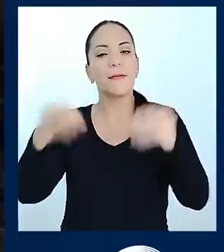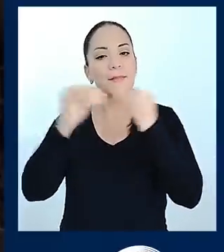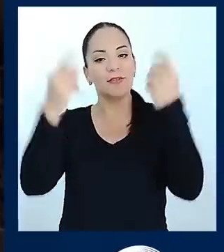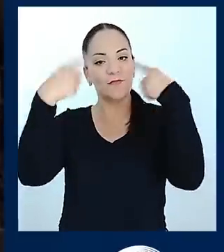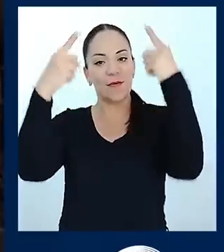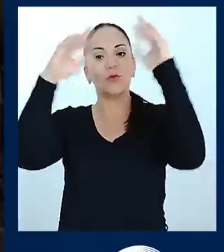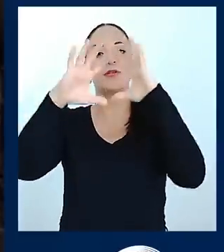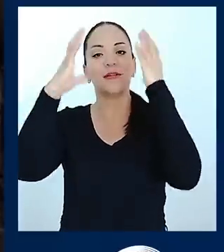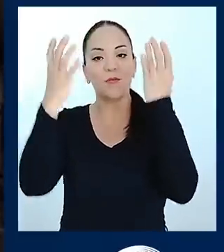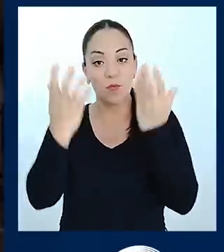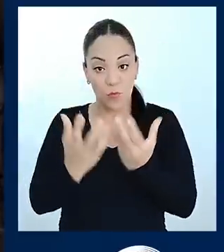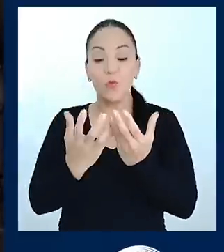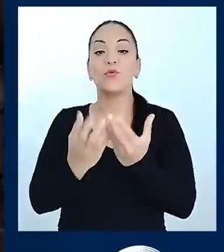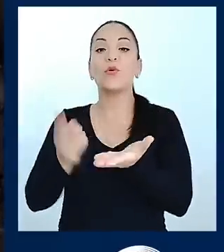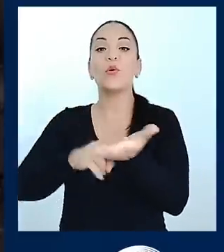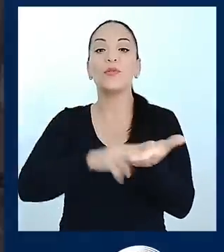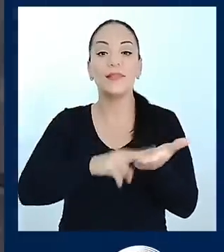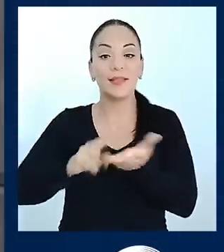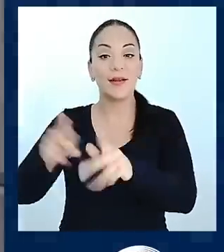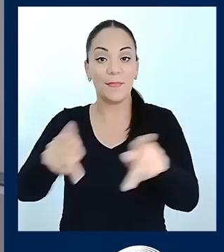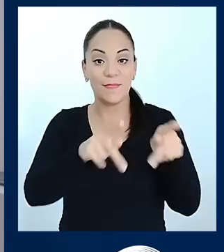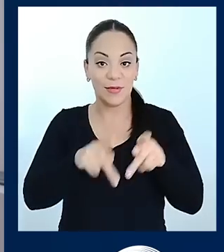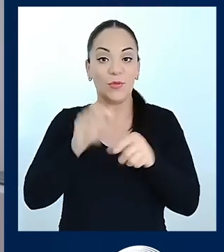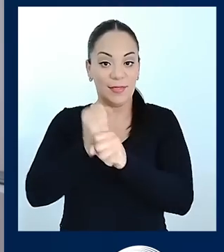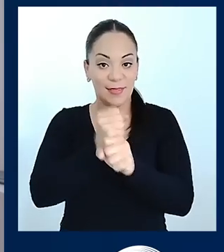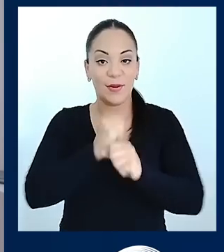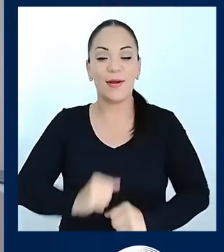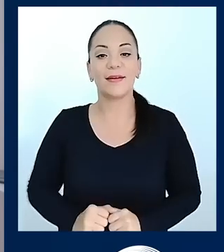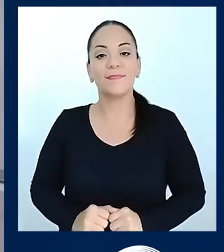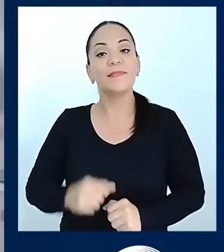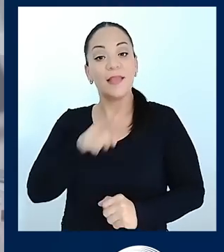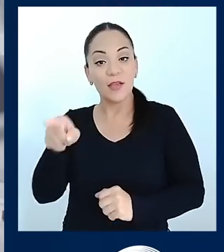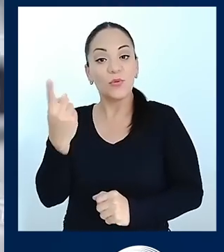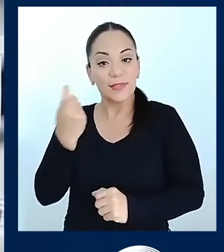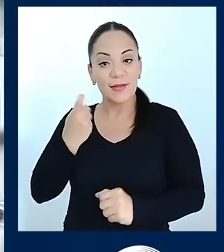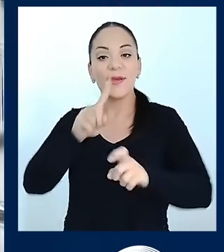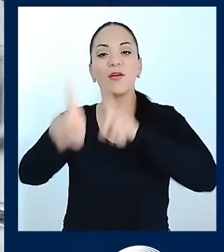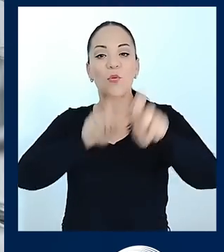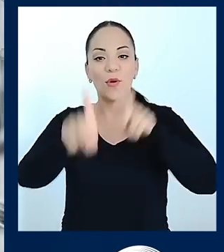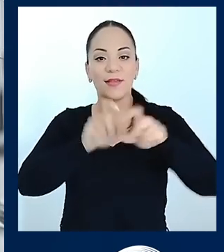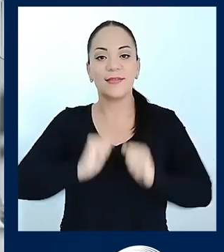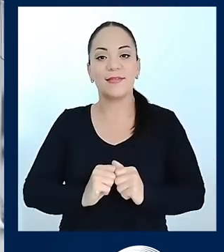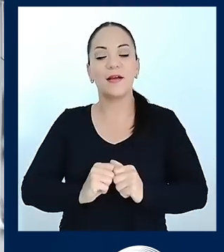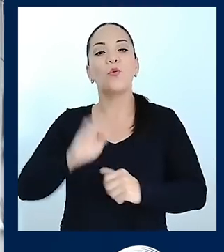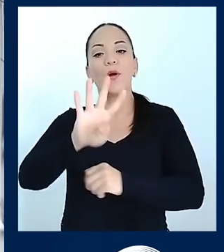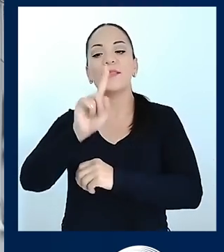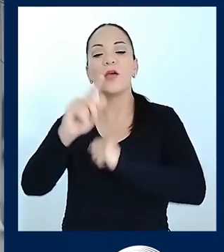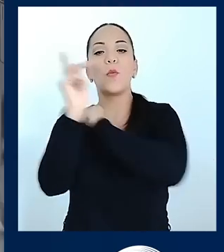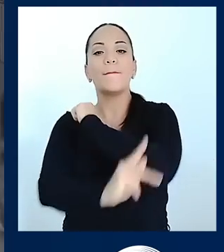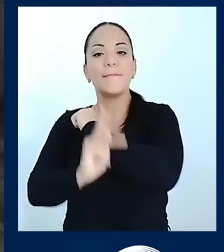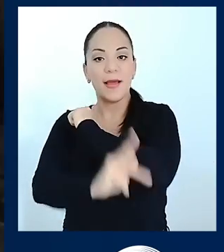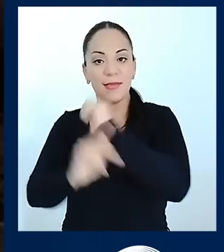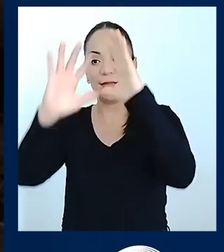reclutamiento de talento. Acaban de hacer una encuesta en 41 países del mundo.